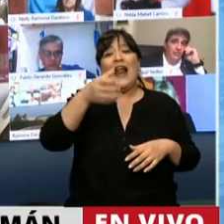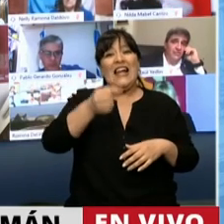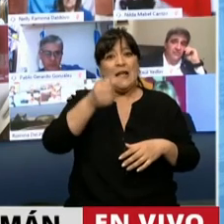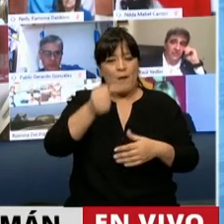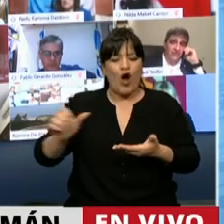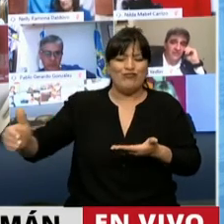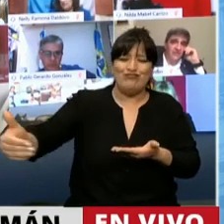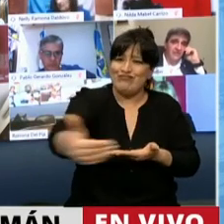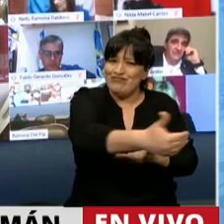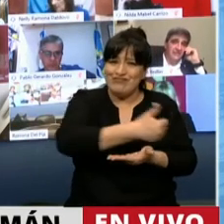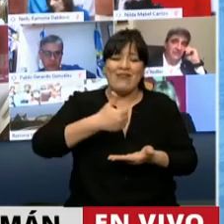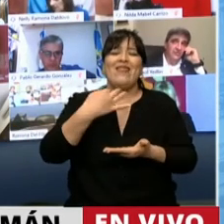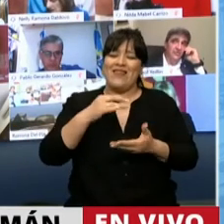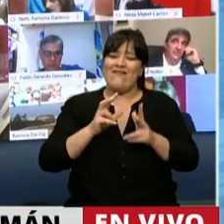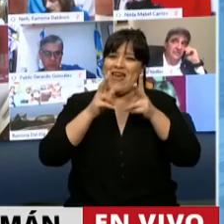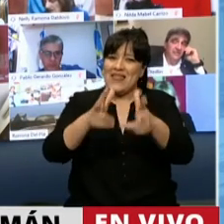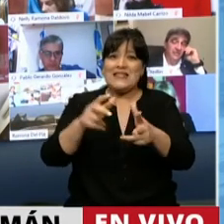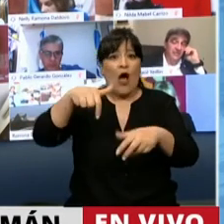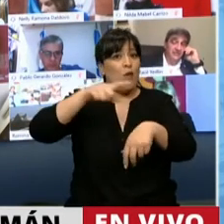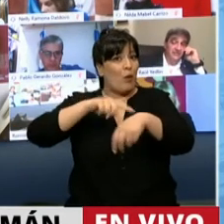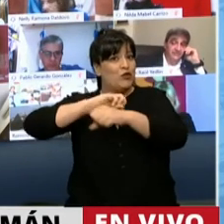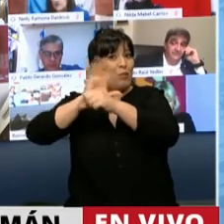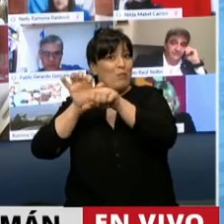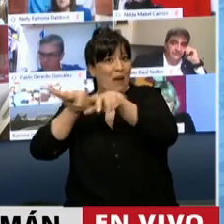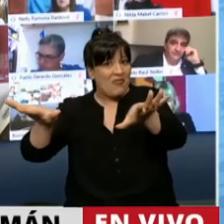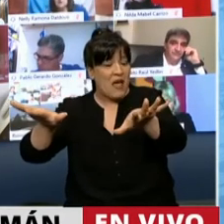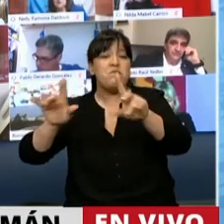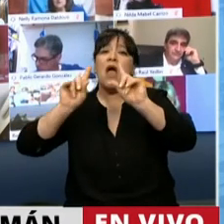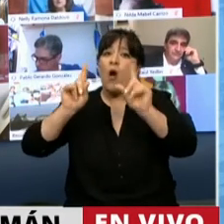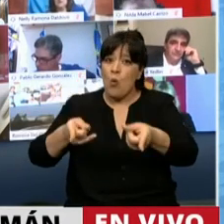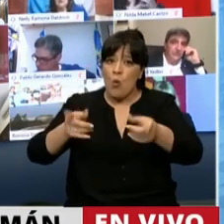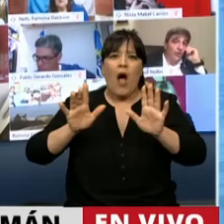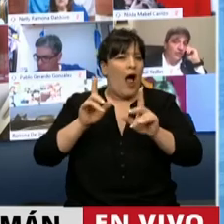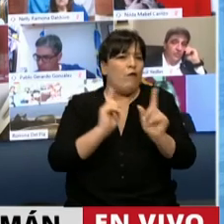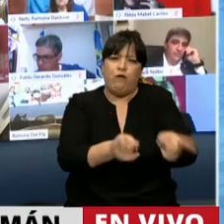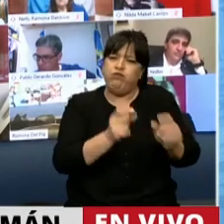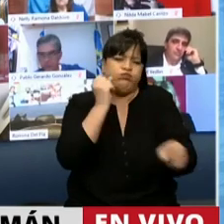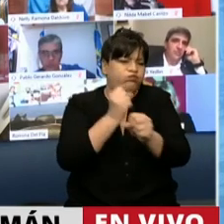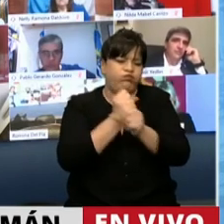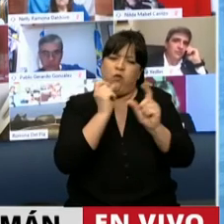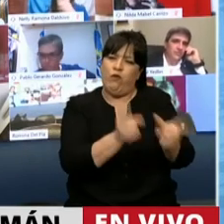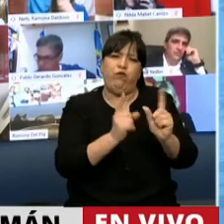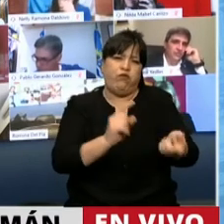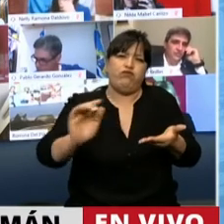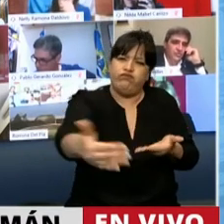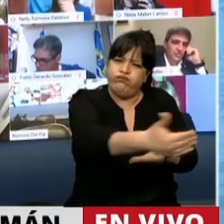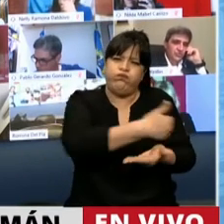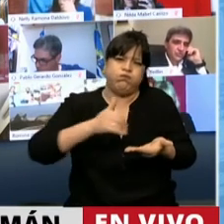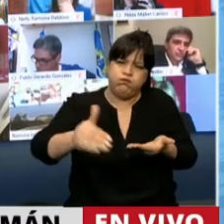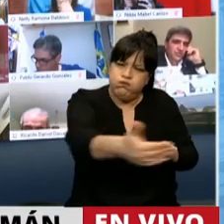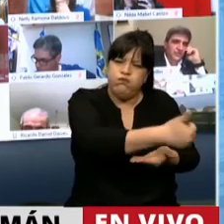limón, hay que resaltar que, pese a la pandemia, no se detuvo en ningún momento. Se